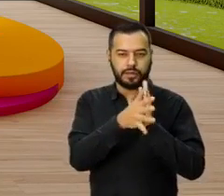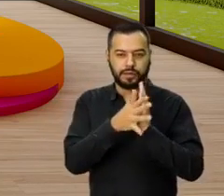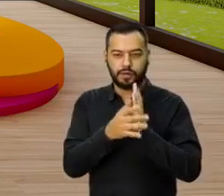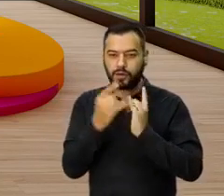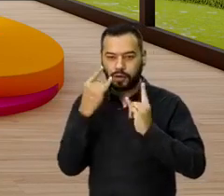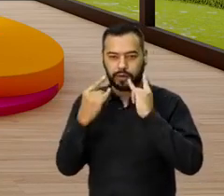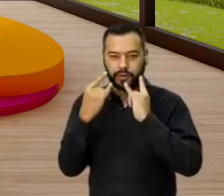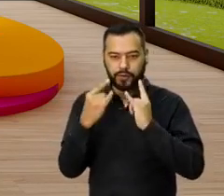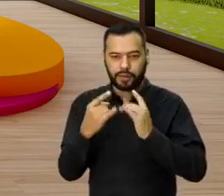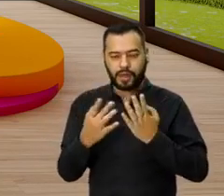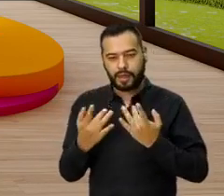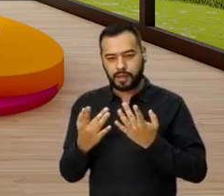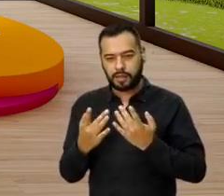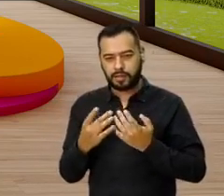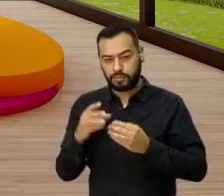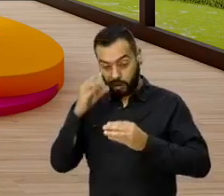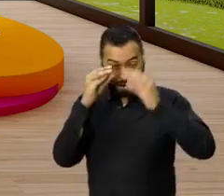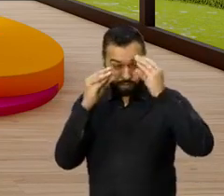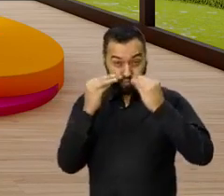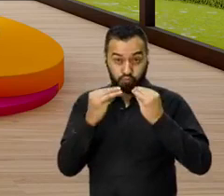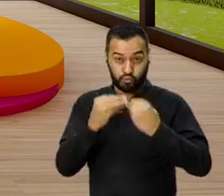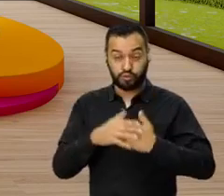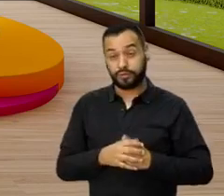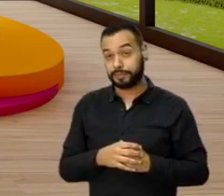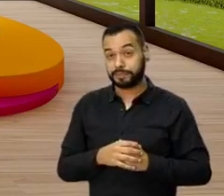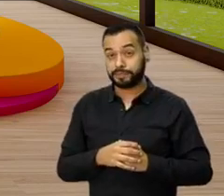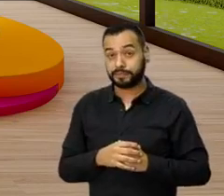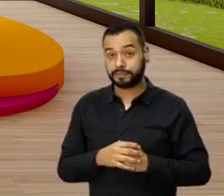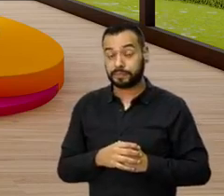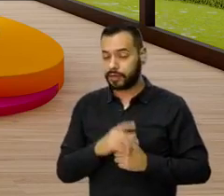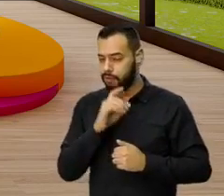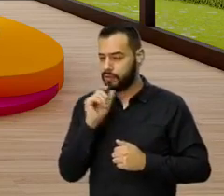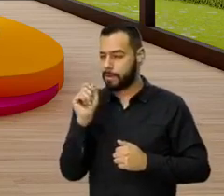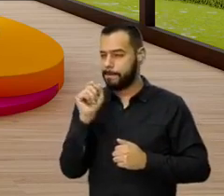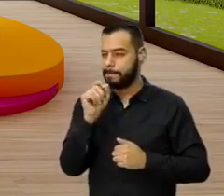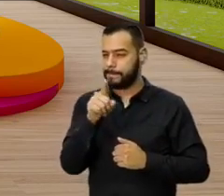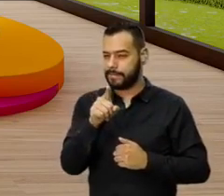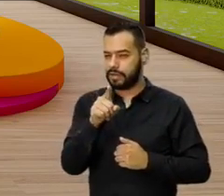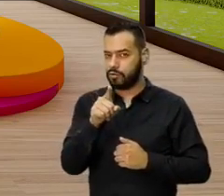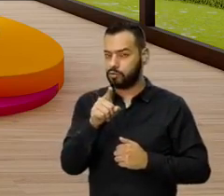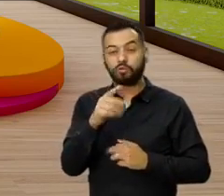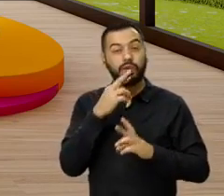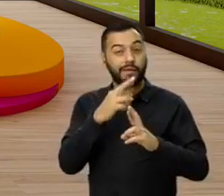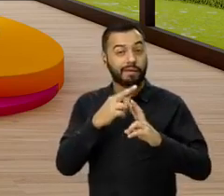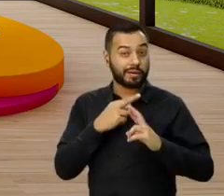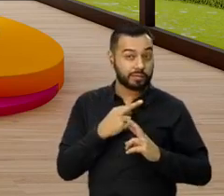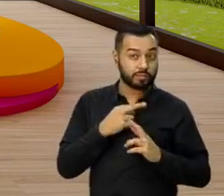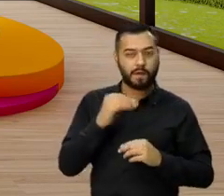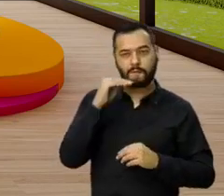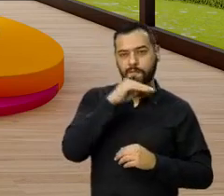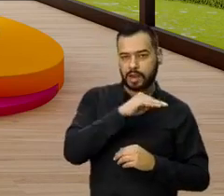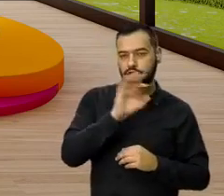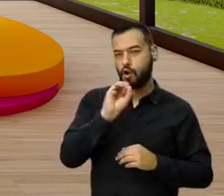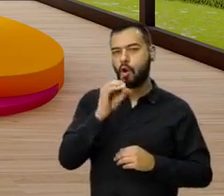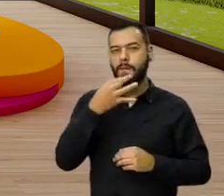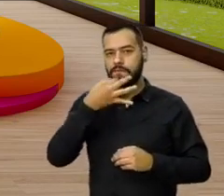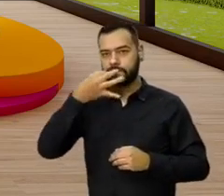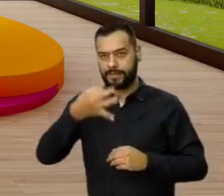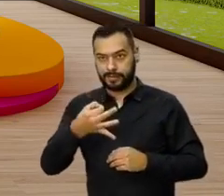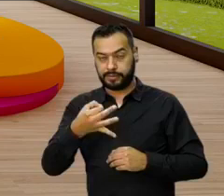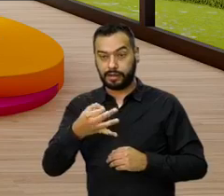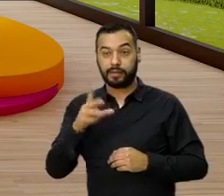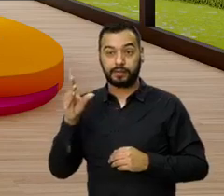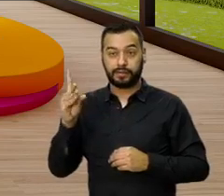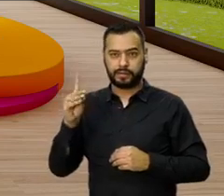te interesa así que esperamos que hayas aprendido muchísimo. Te voy a hacer la pregunta y tú me vas a responder falso o verdadero y